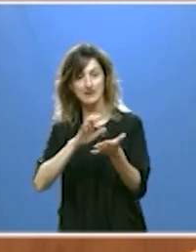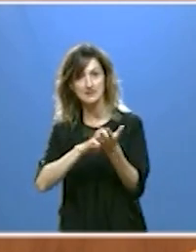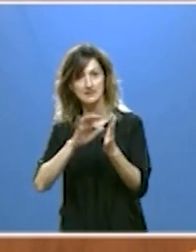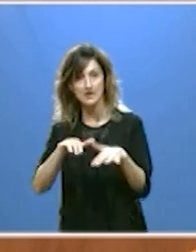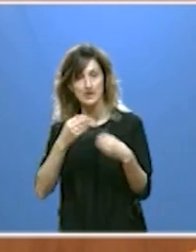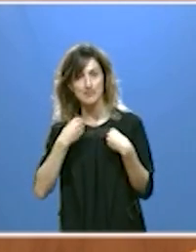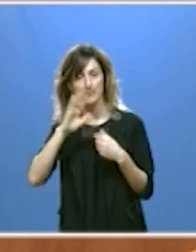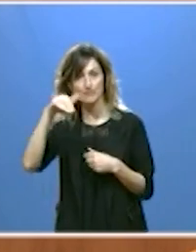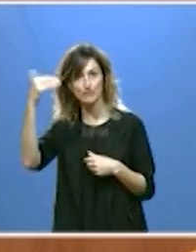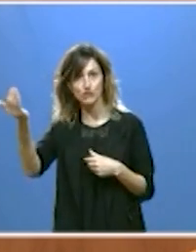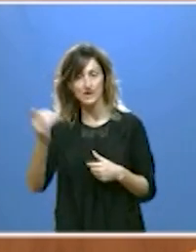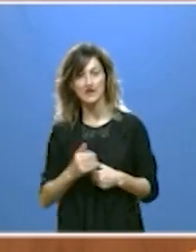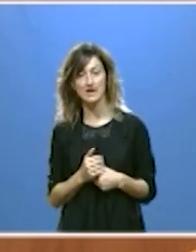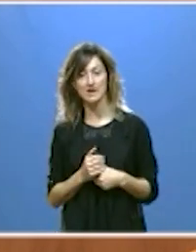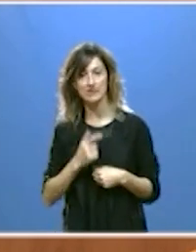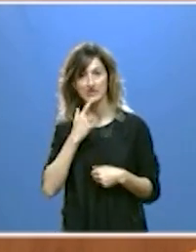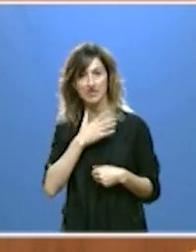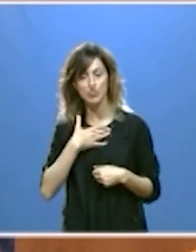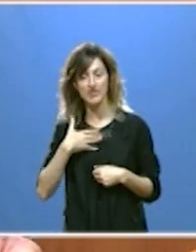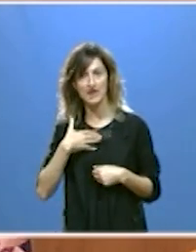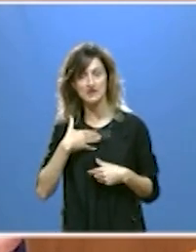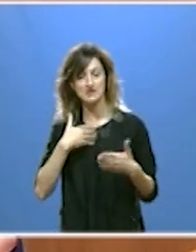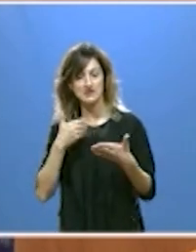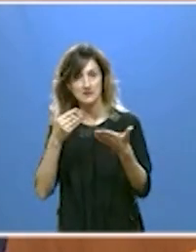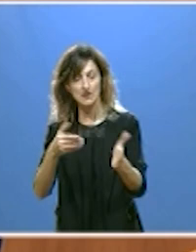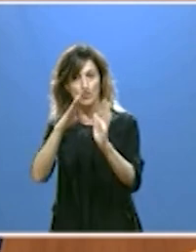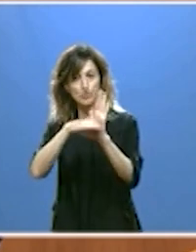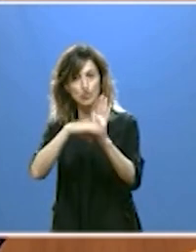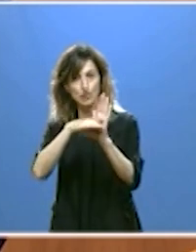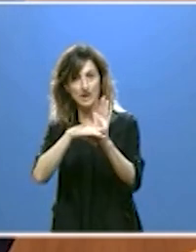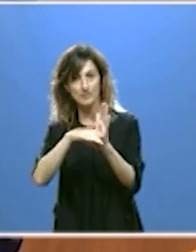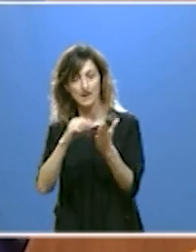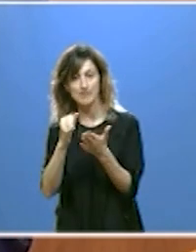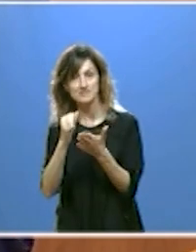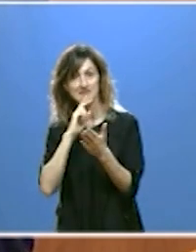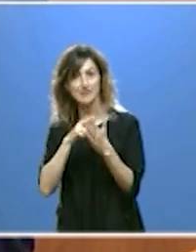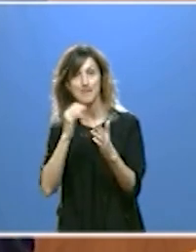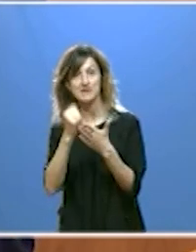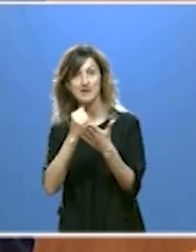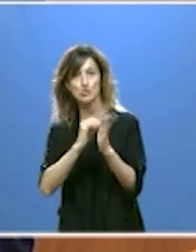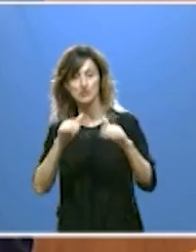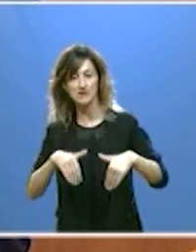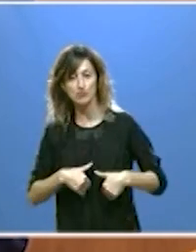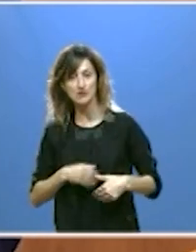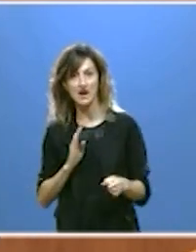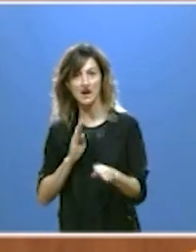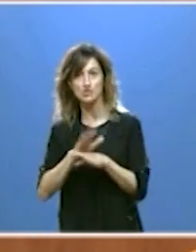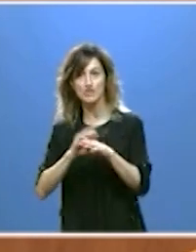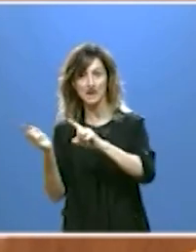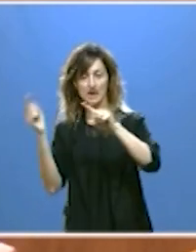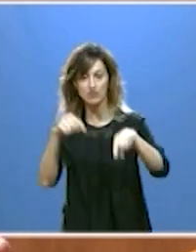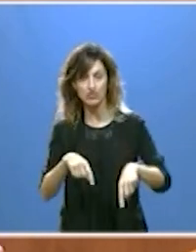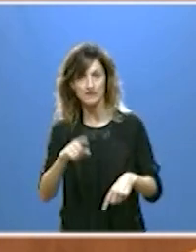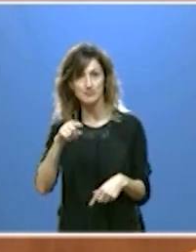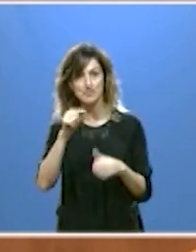exterior que tienen a su disposición el programa pasaporte de vuelta con ayudas al retorno también